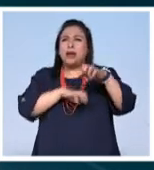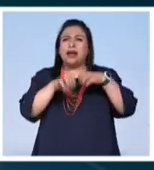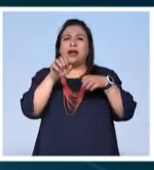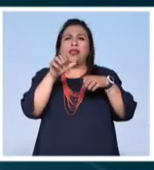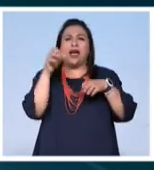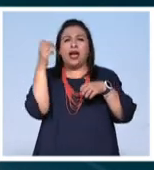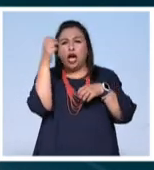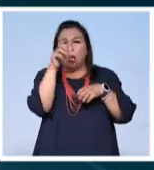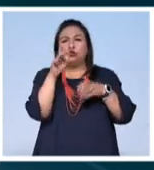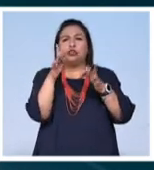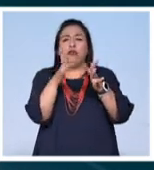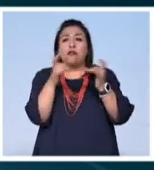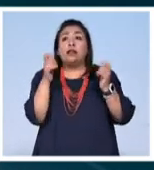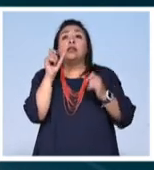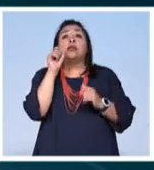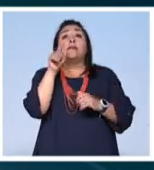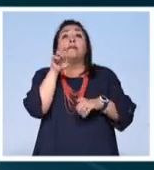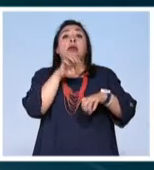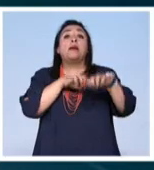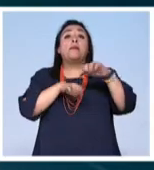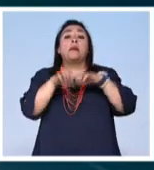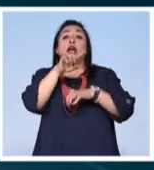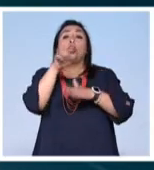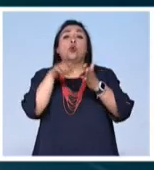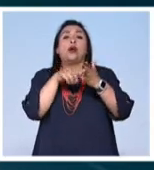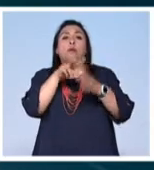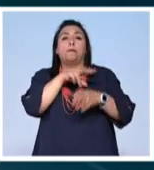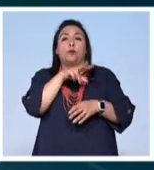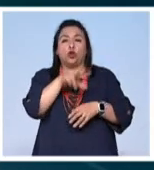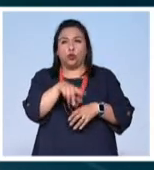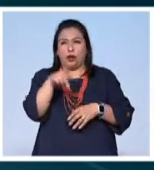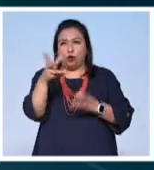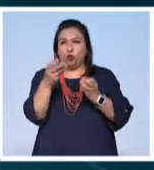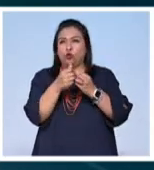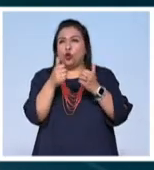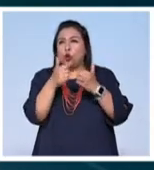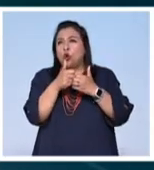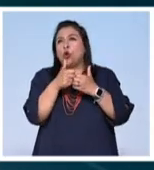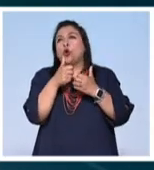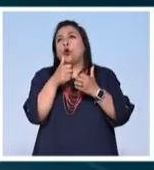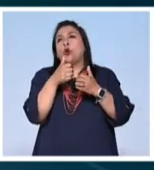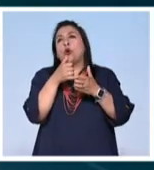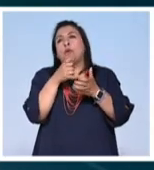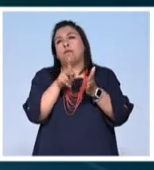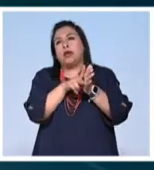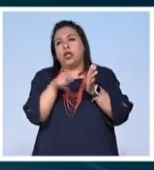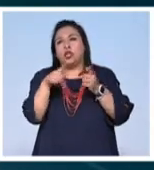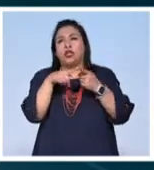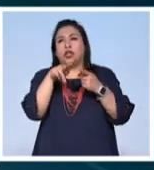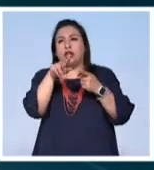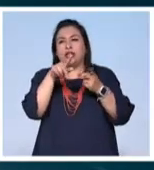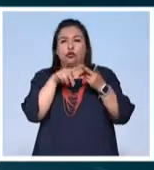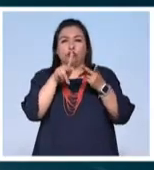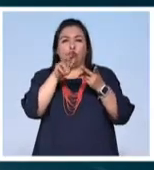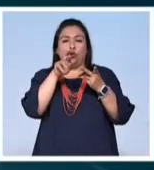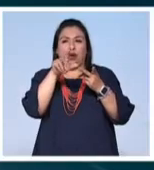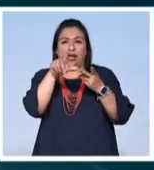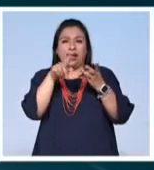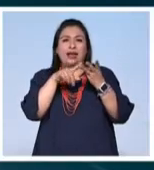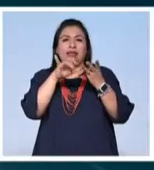Austria y Francia así como embajador en Portugal colaboró con medios impresos como Nexos Plural